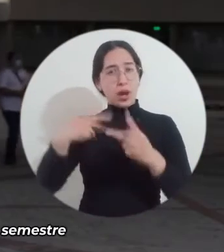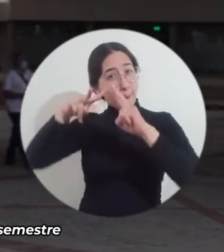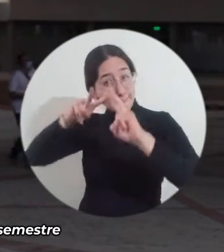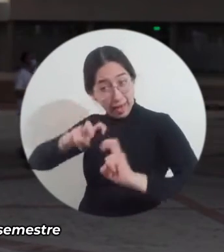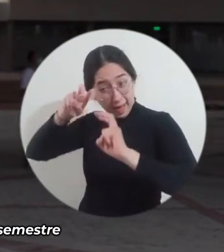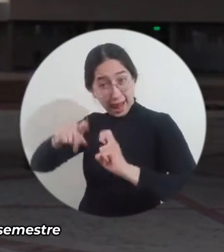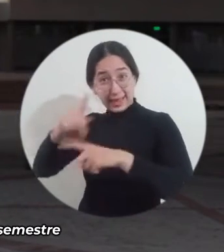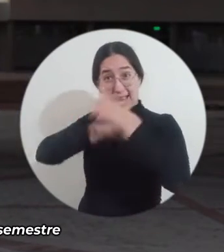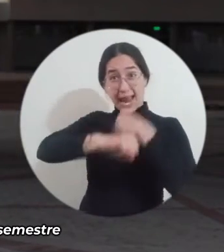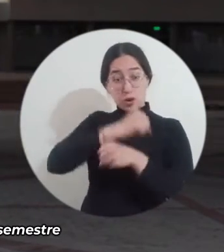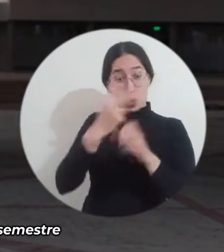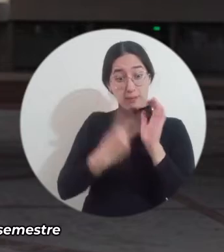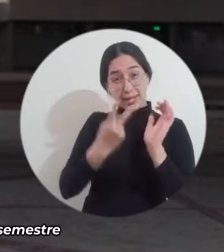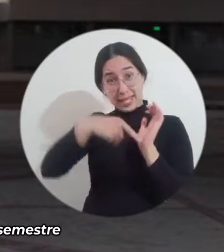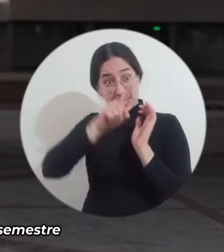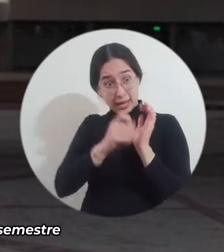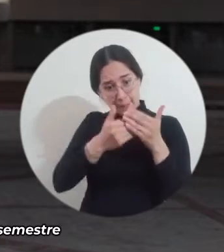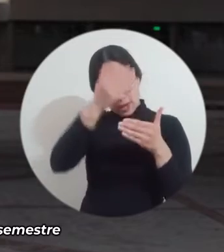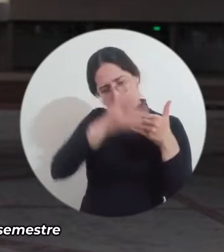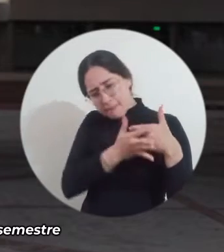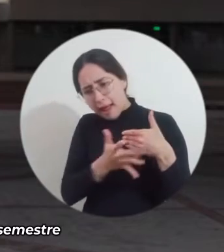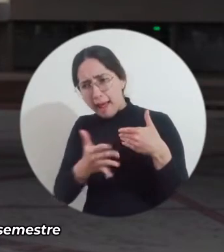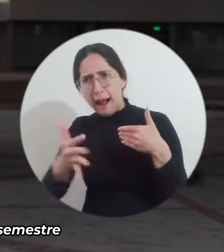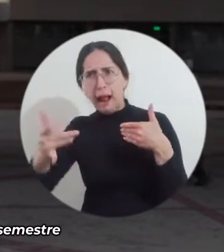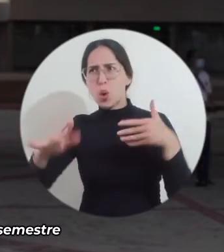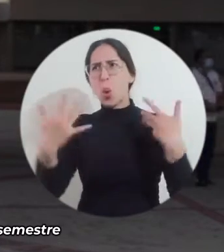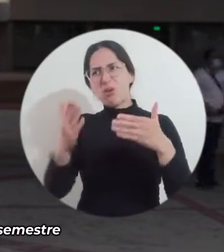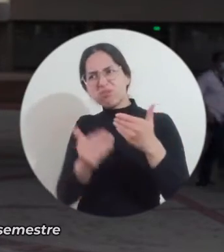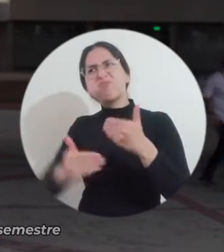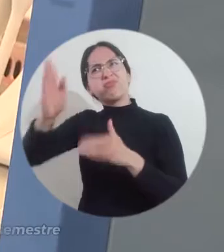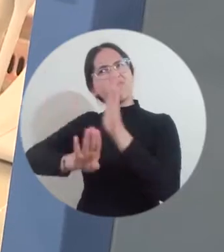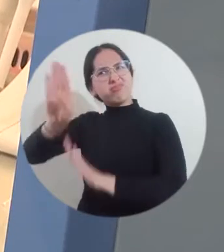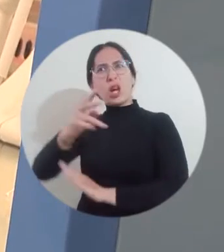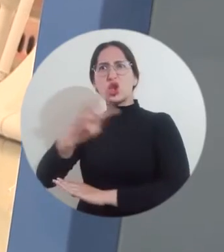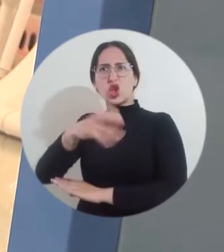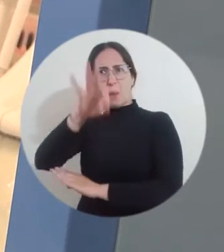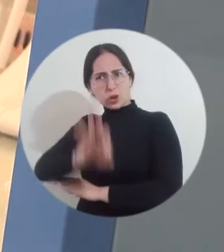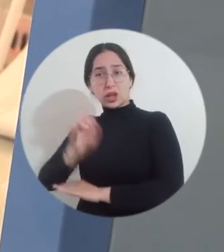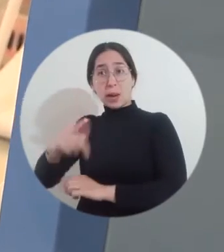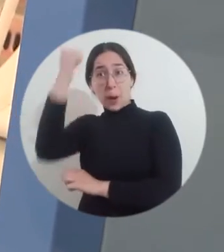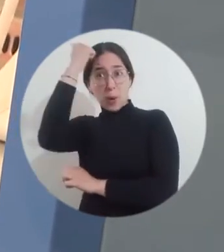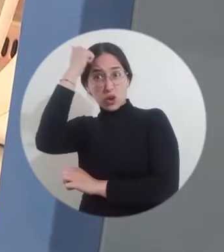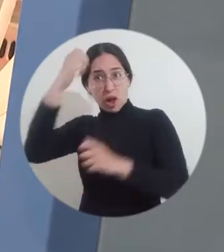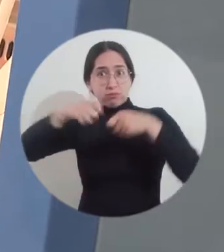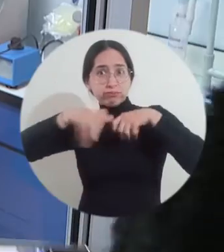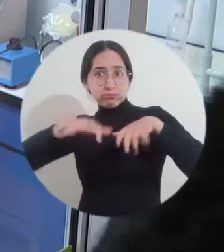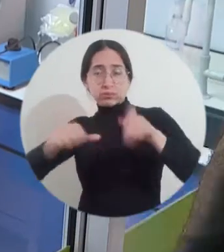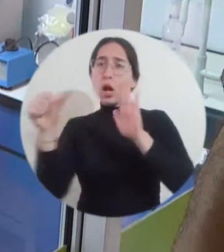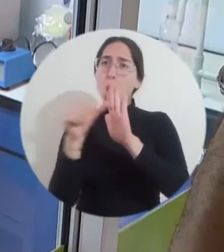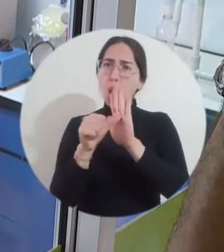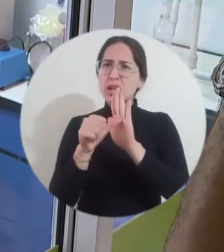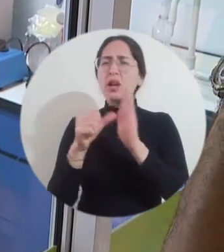cómo ha avanzado en investigación desde el 2016, que ha acrecentado a un 200%, publicando artículos, más de